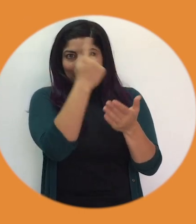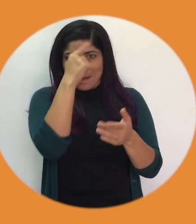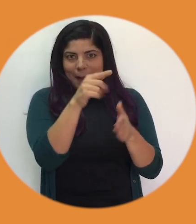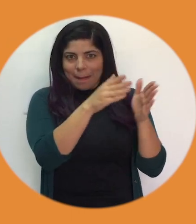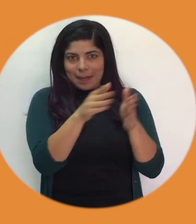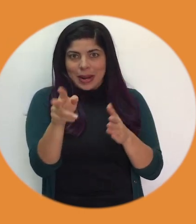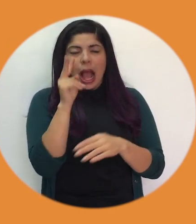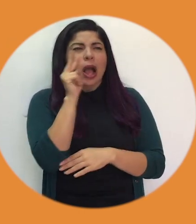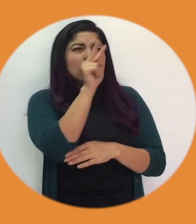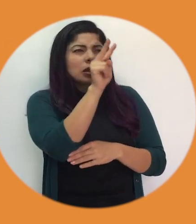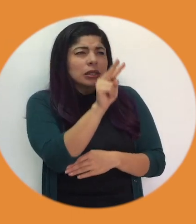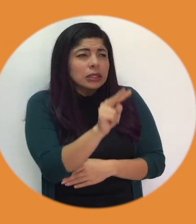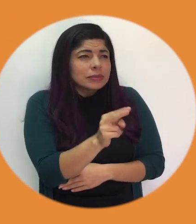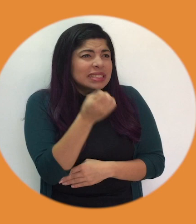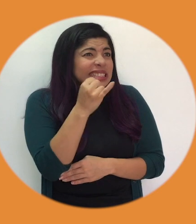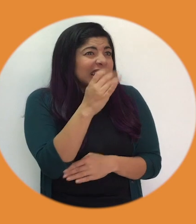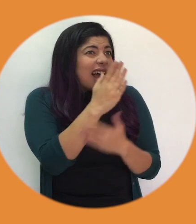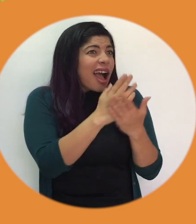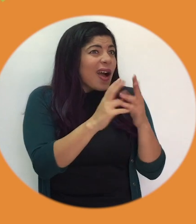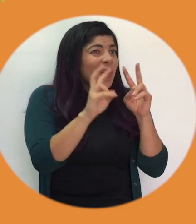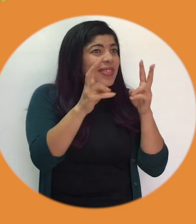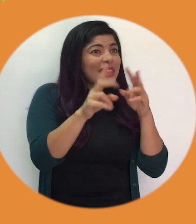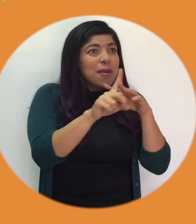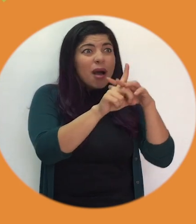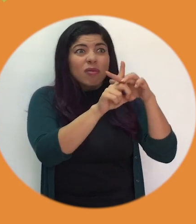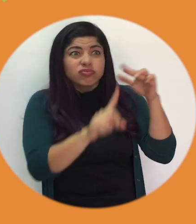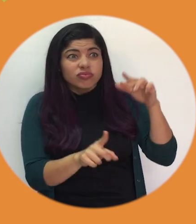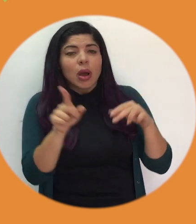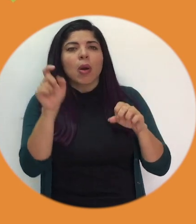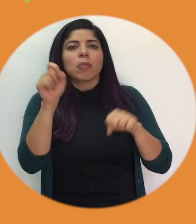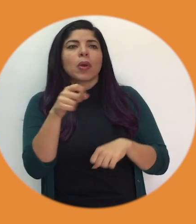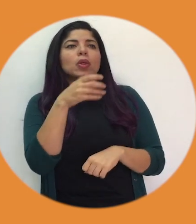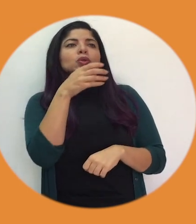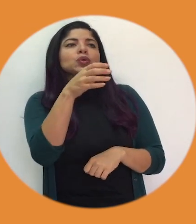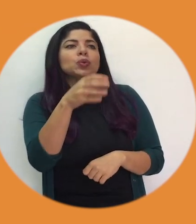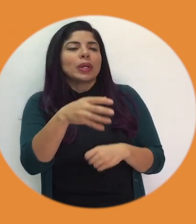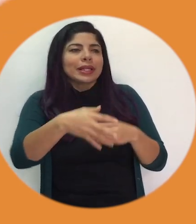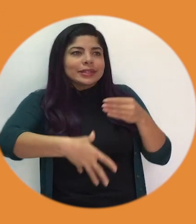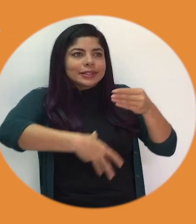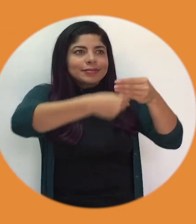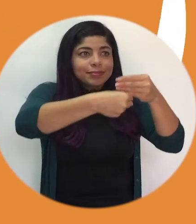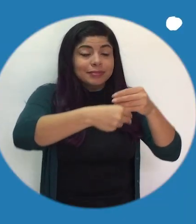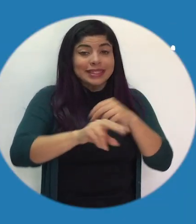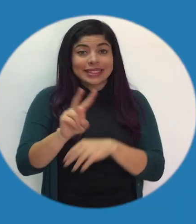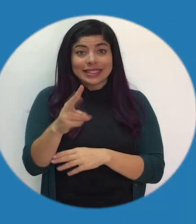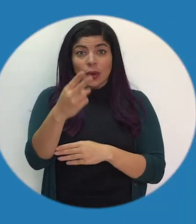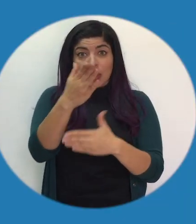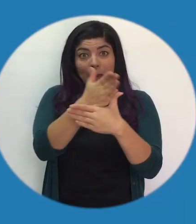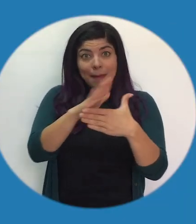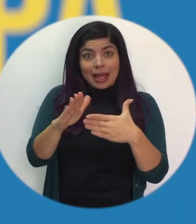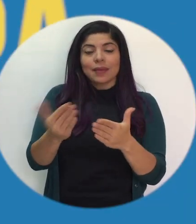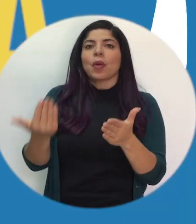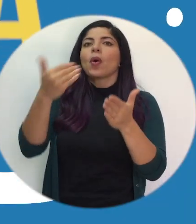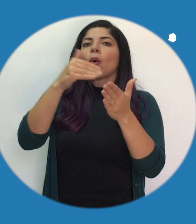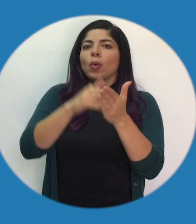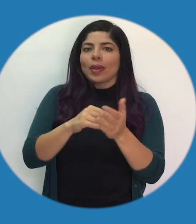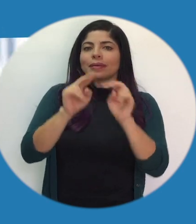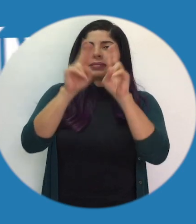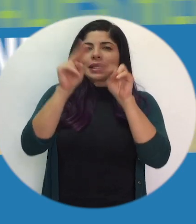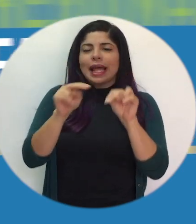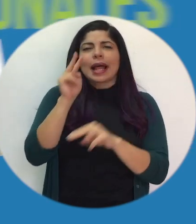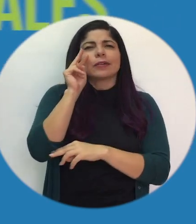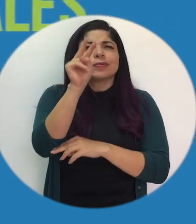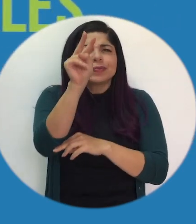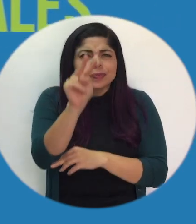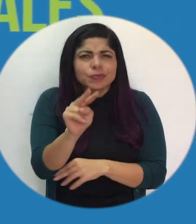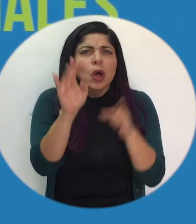Gobierno para este plan. Si ve que un tema relevante está quedando fuera de la lista, podrá sugerirlo. En la segunda etapa, de nuevo